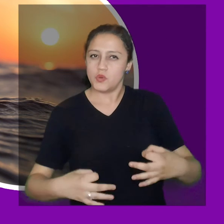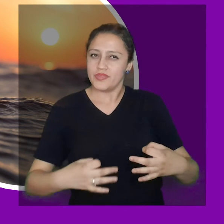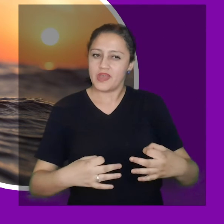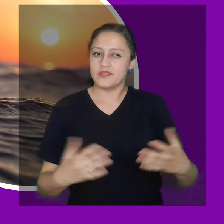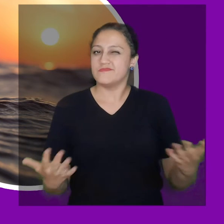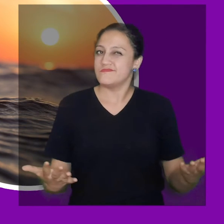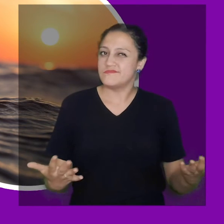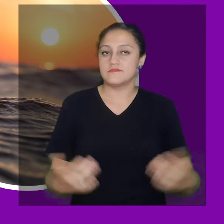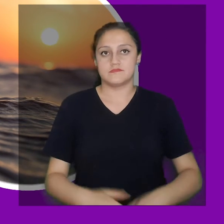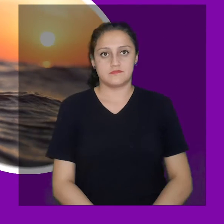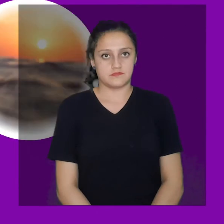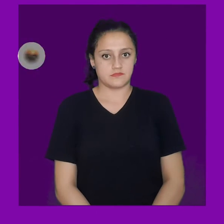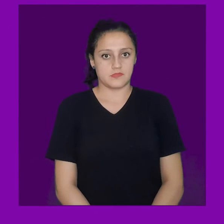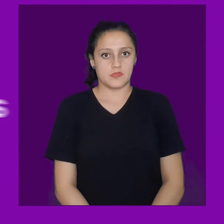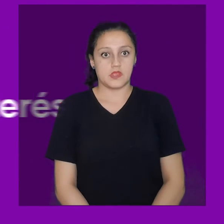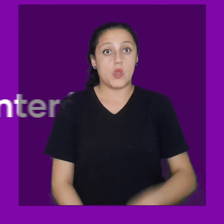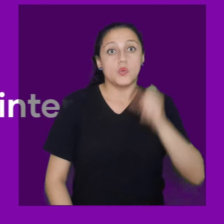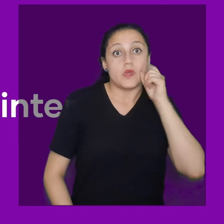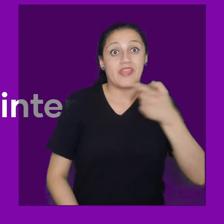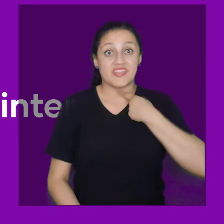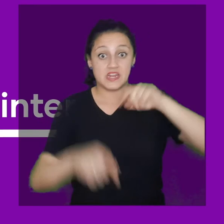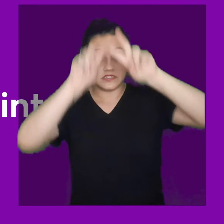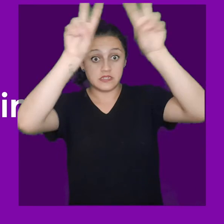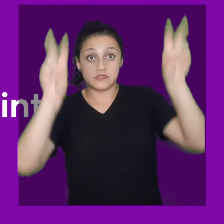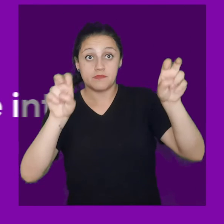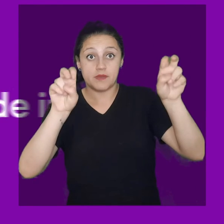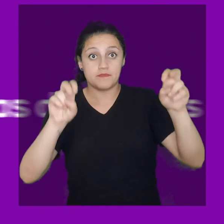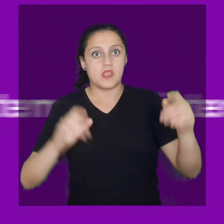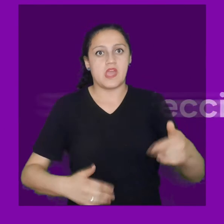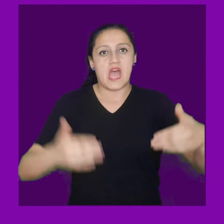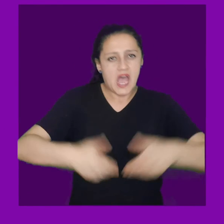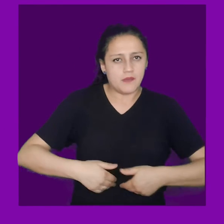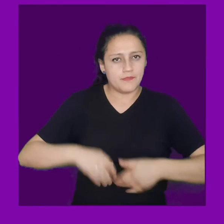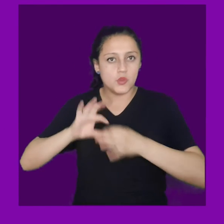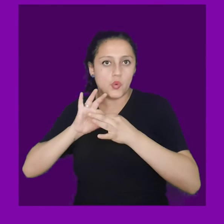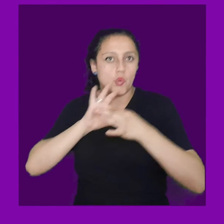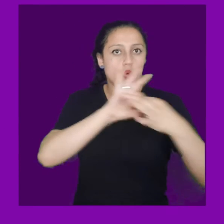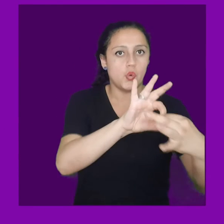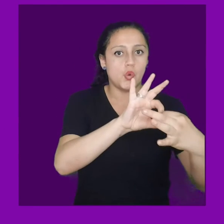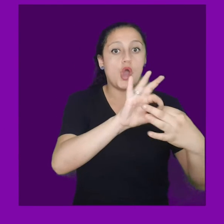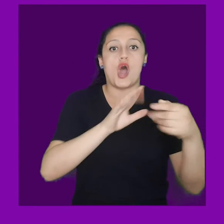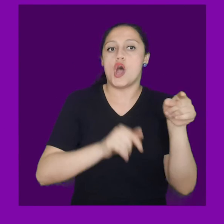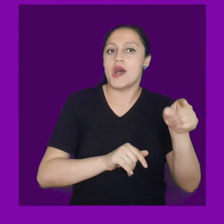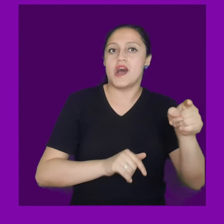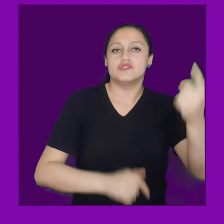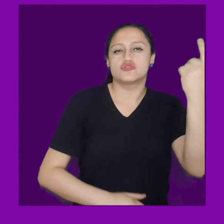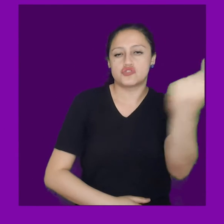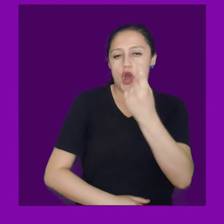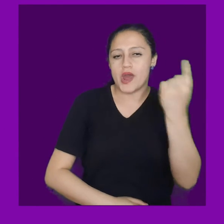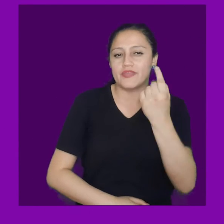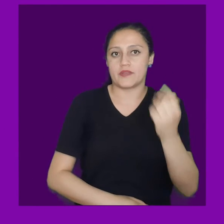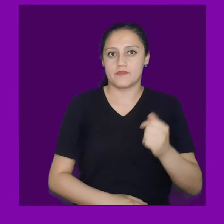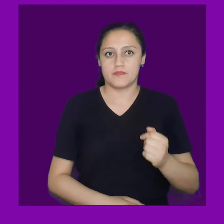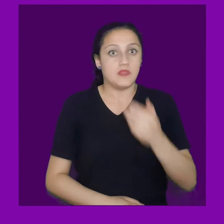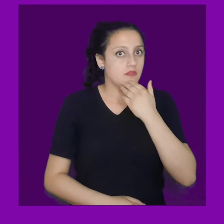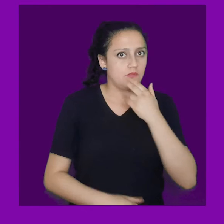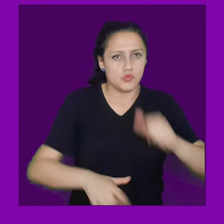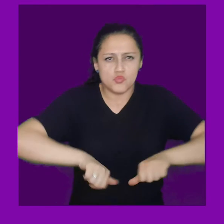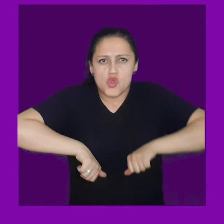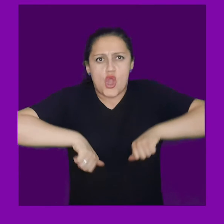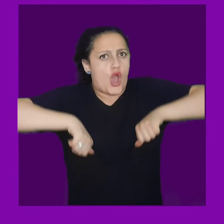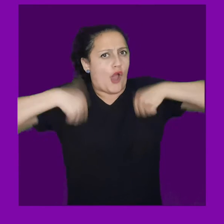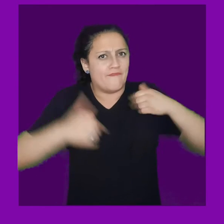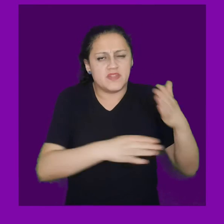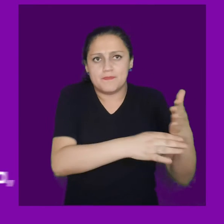la seguridad, trabajo, etc. Selección de temas de interés. El hambre como consecuencia de la soledad. El trabajo